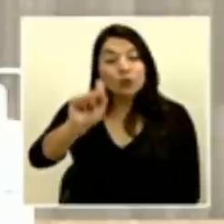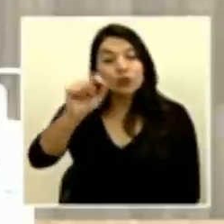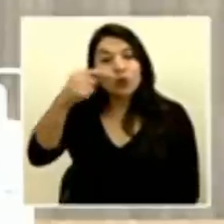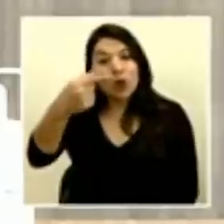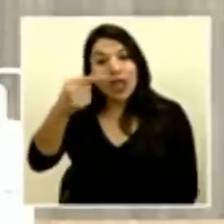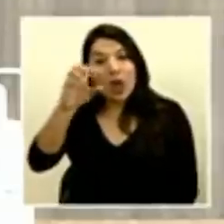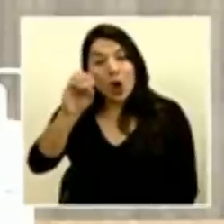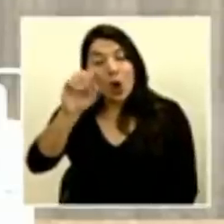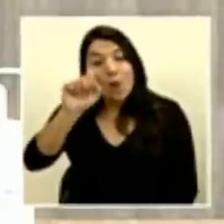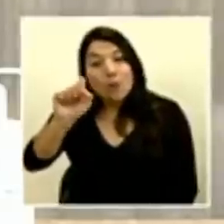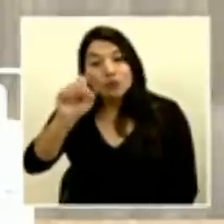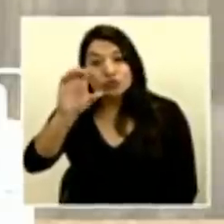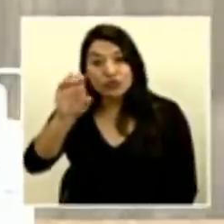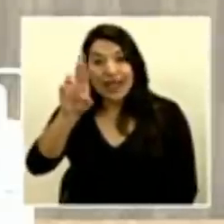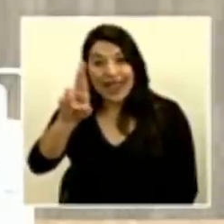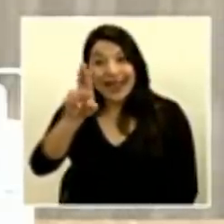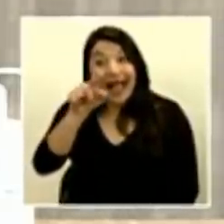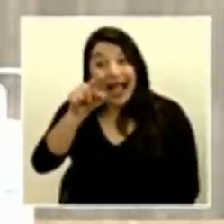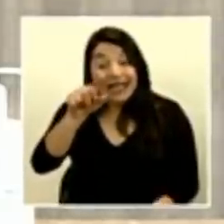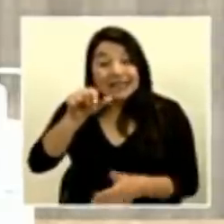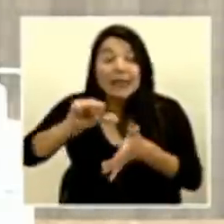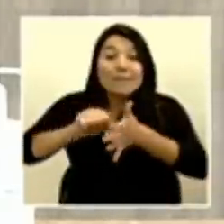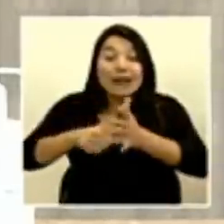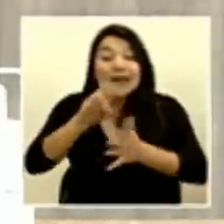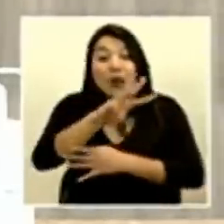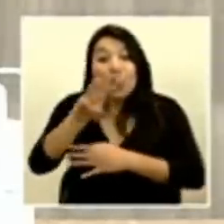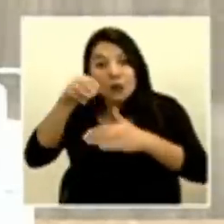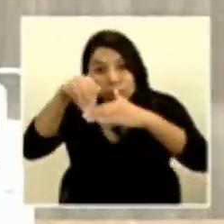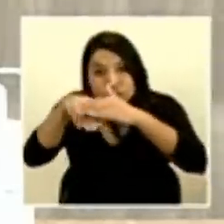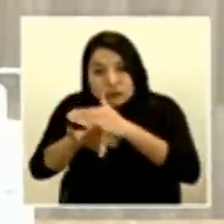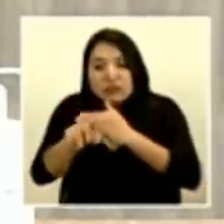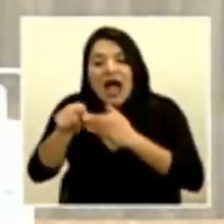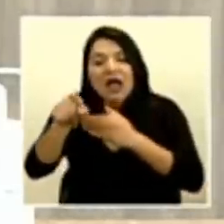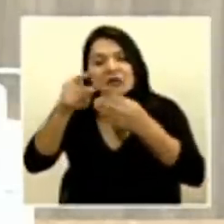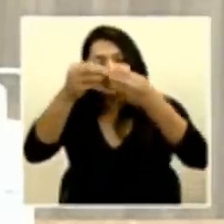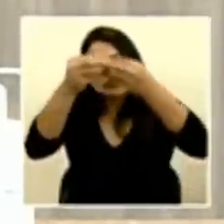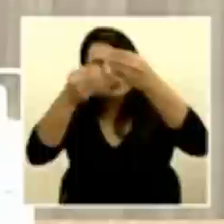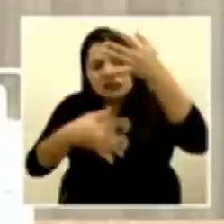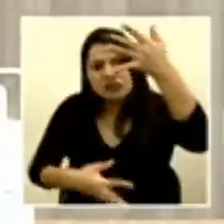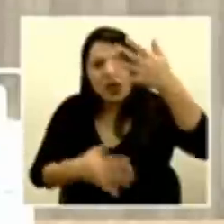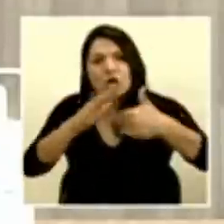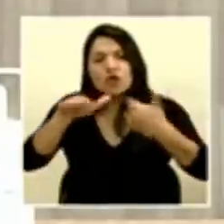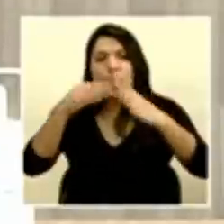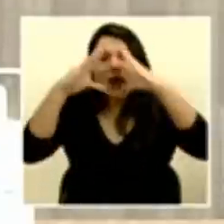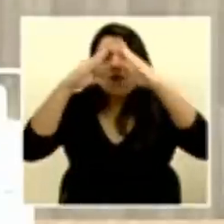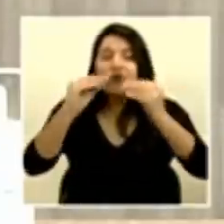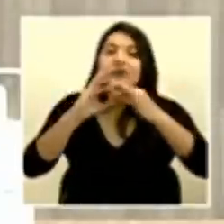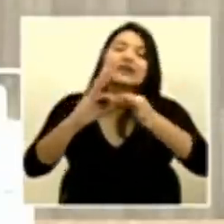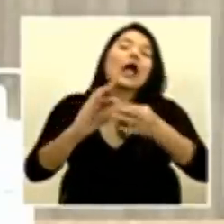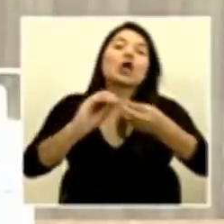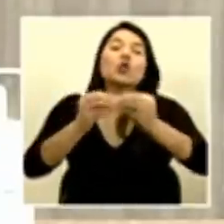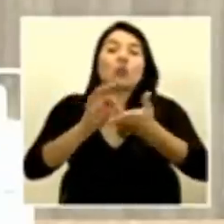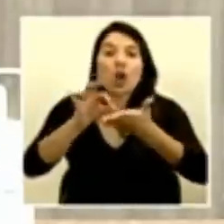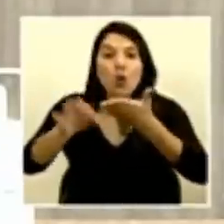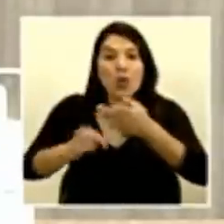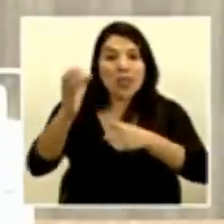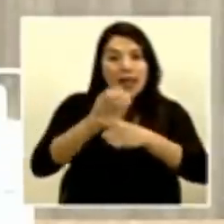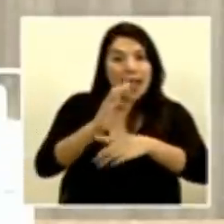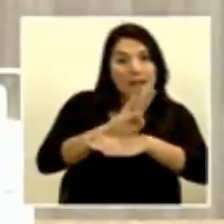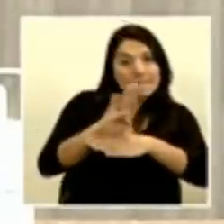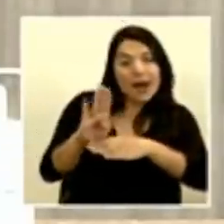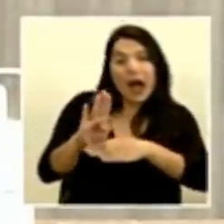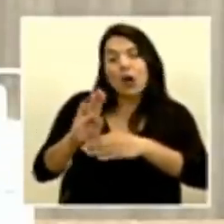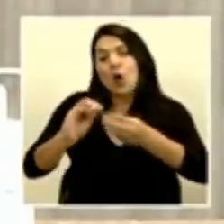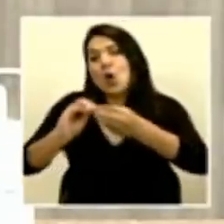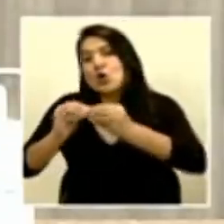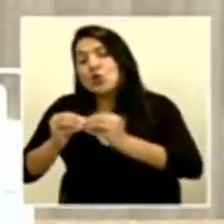Así que es parte de los mensajes que tenemos hoy. En esto hemos indicado la solidaridad, el respeto, la